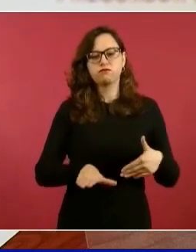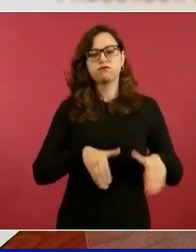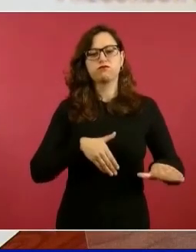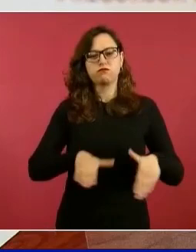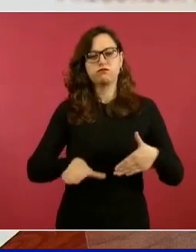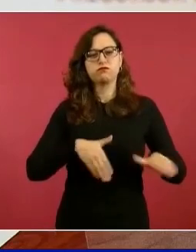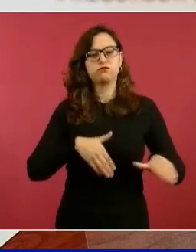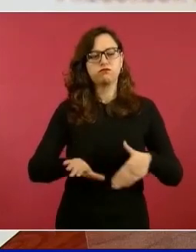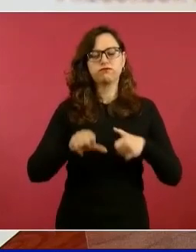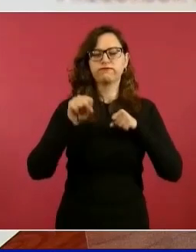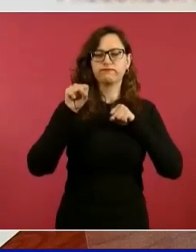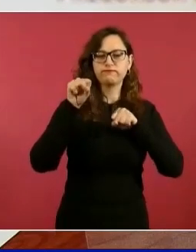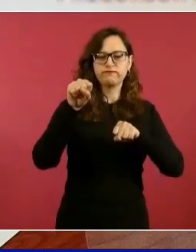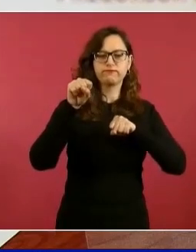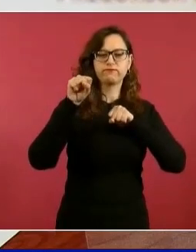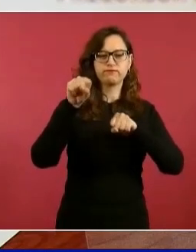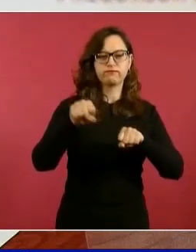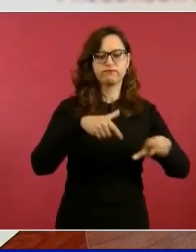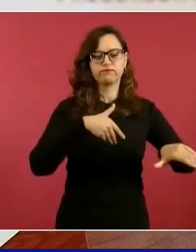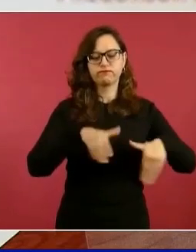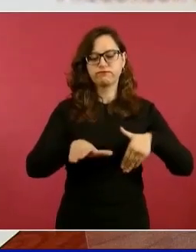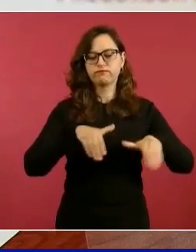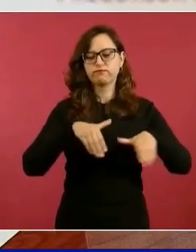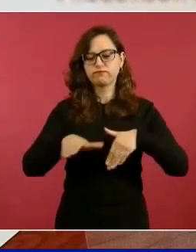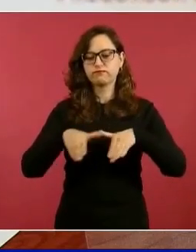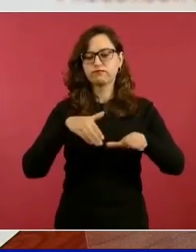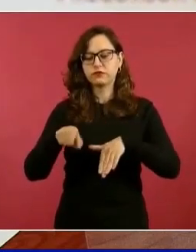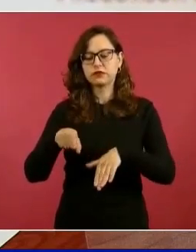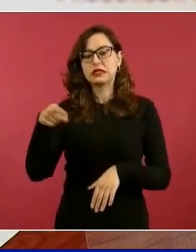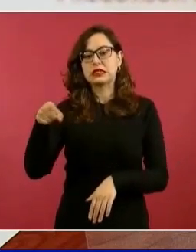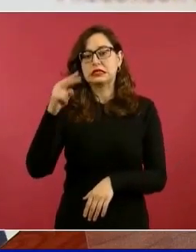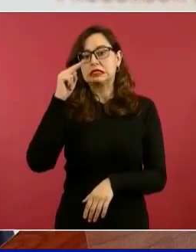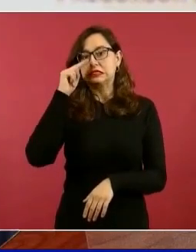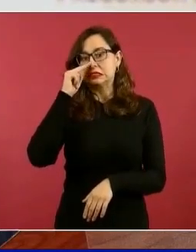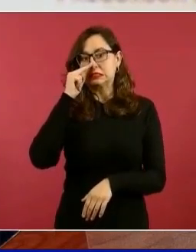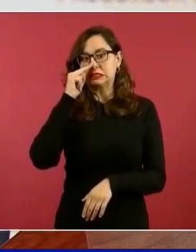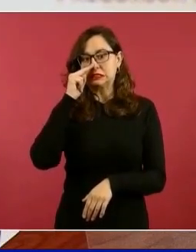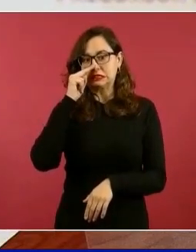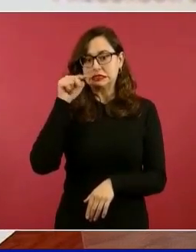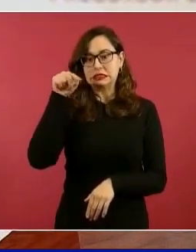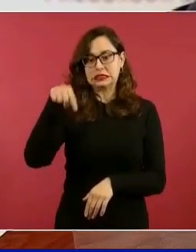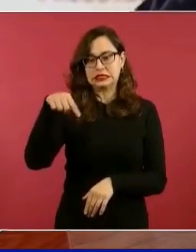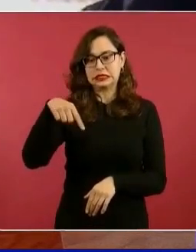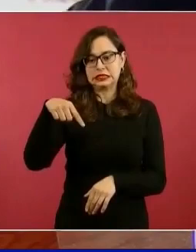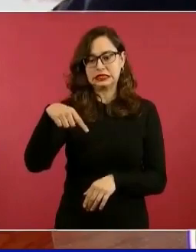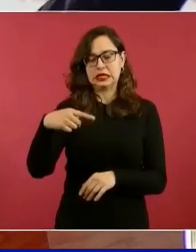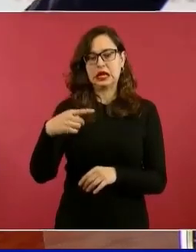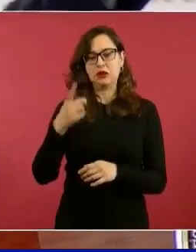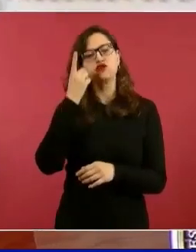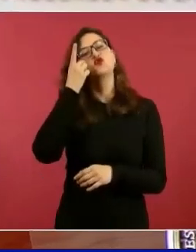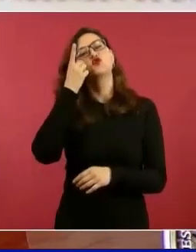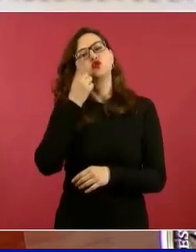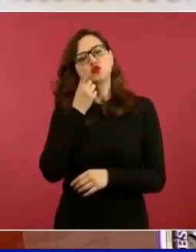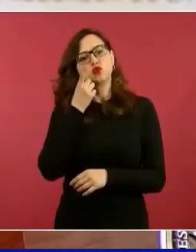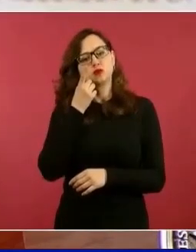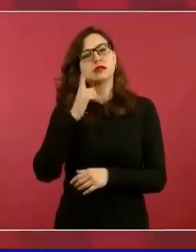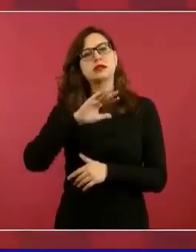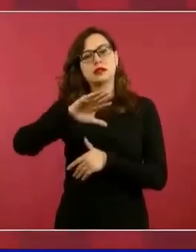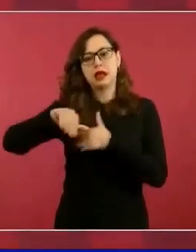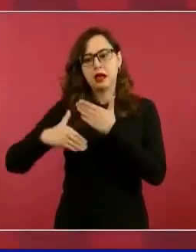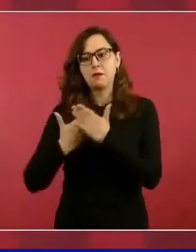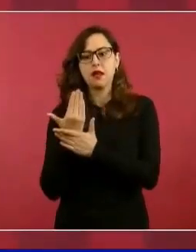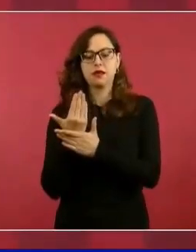parada fue en Nesa y luego entramos al día siguiente, ya de Nesa